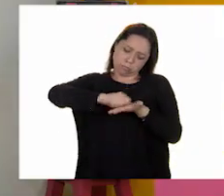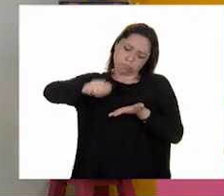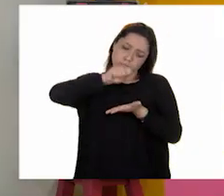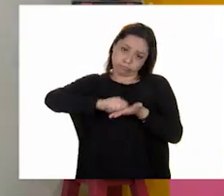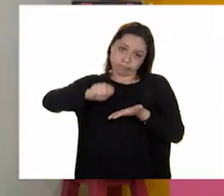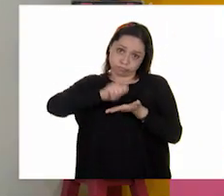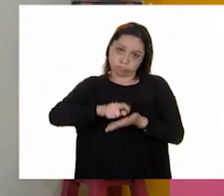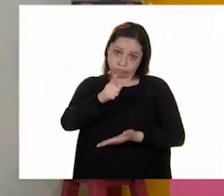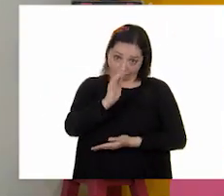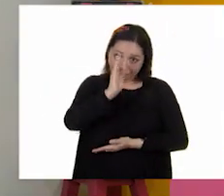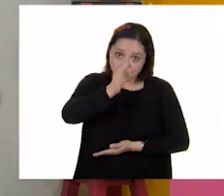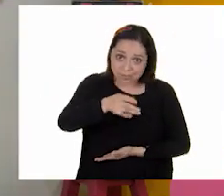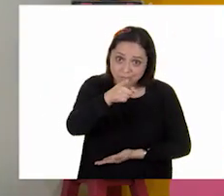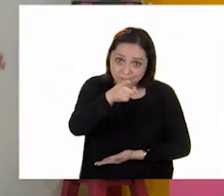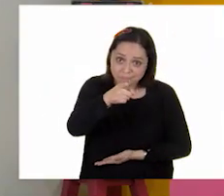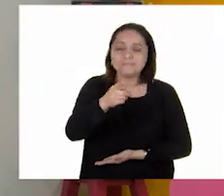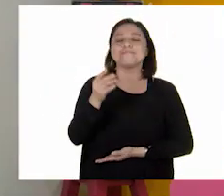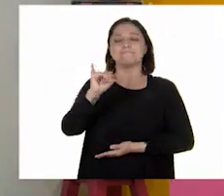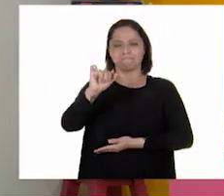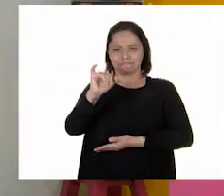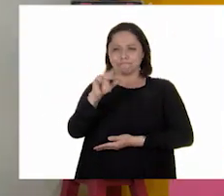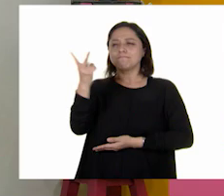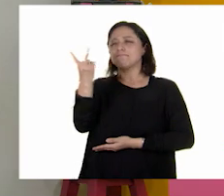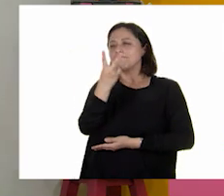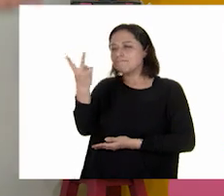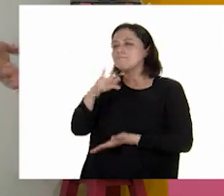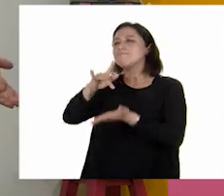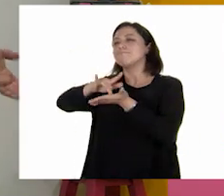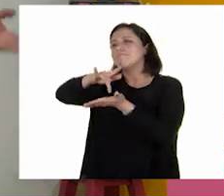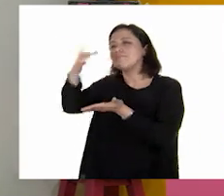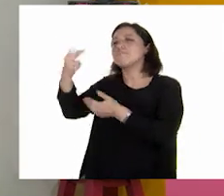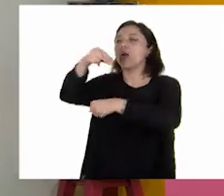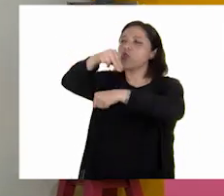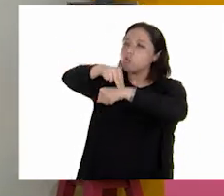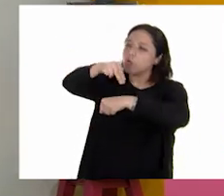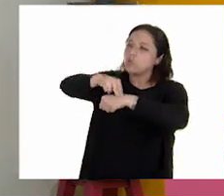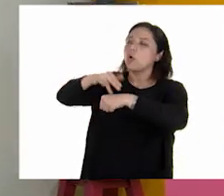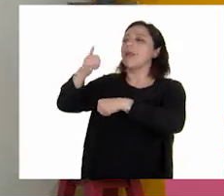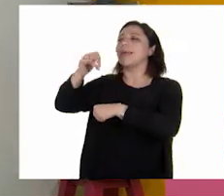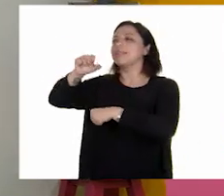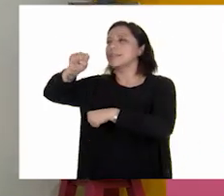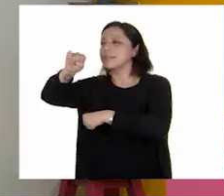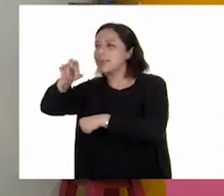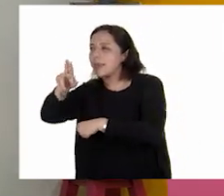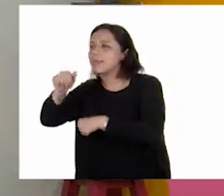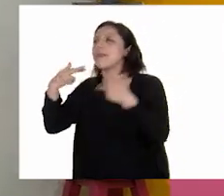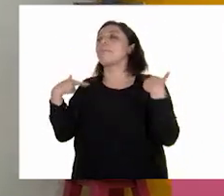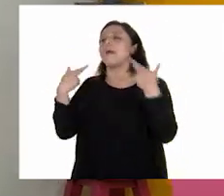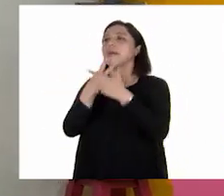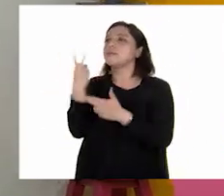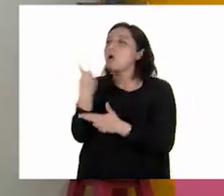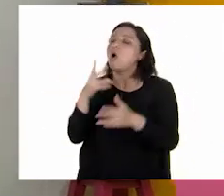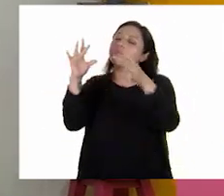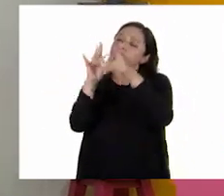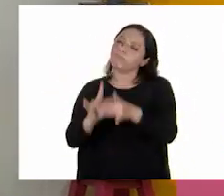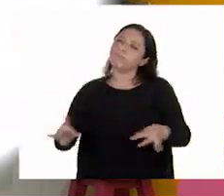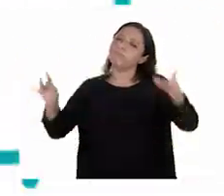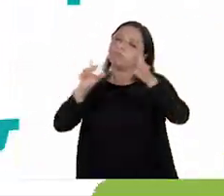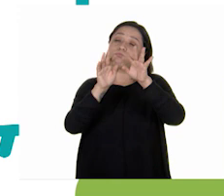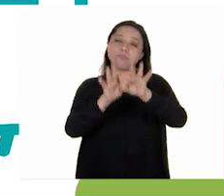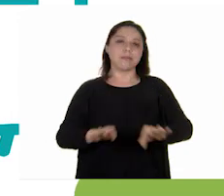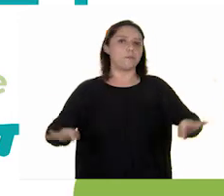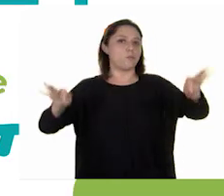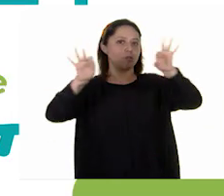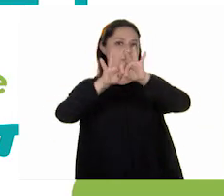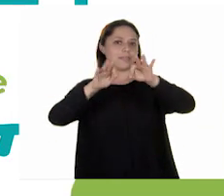¡Sí! Pues yo les quiero agradecer, doctora Keto, maestra Yesenia, por todo lo que nos han compartido tan importante.